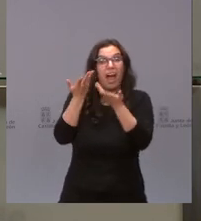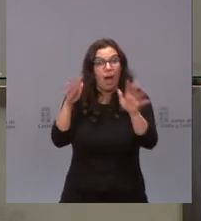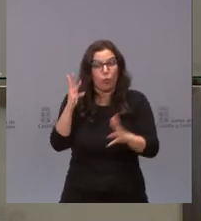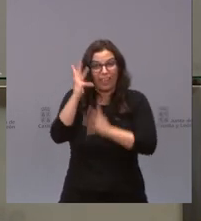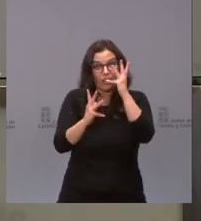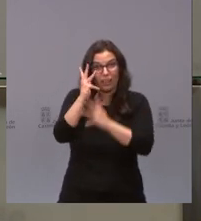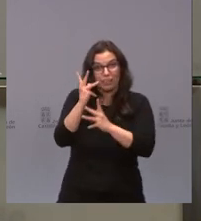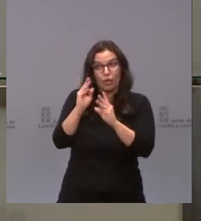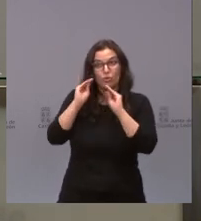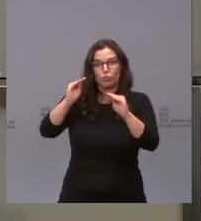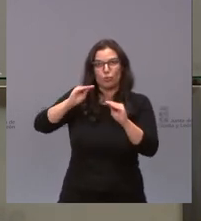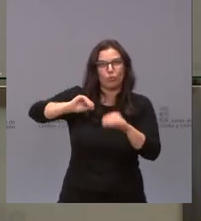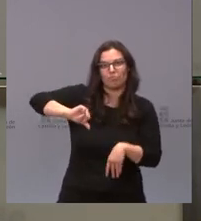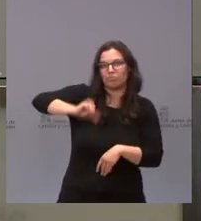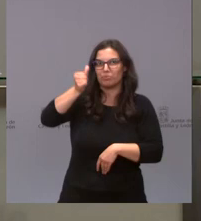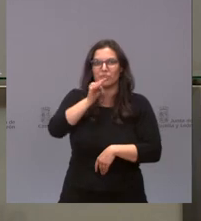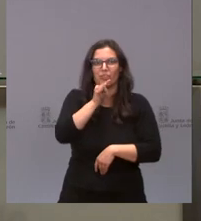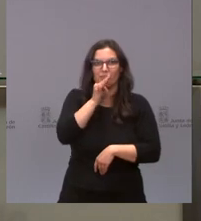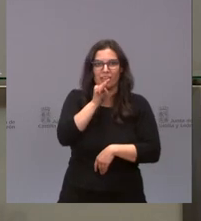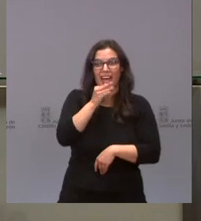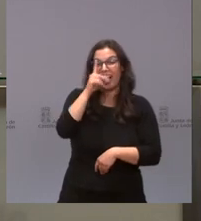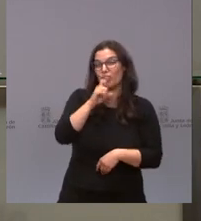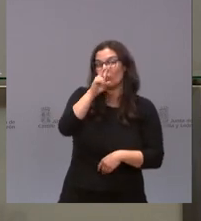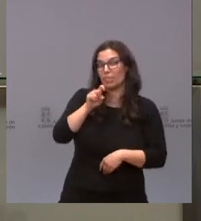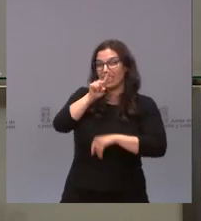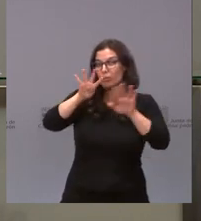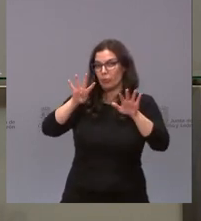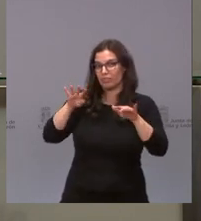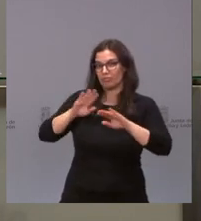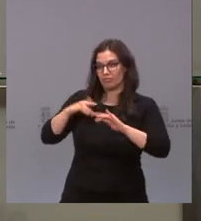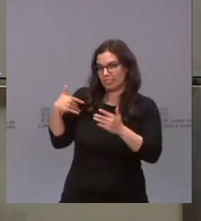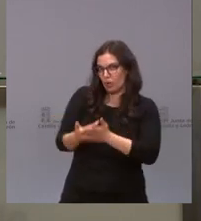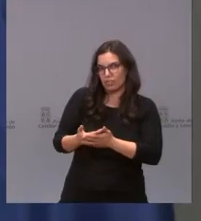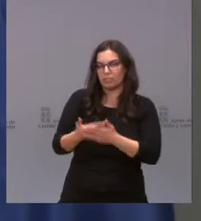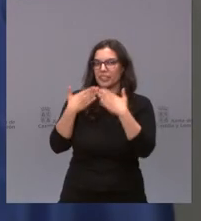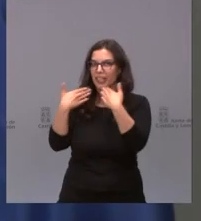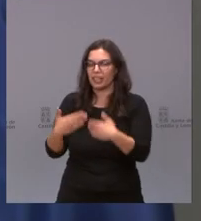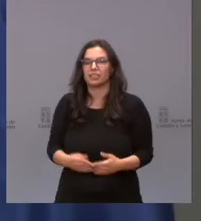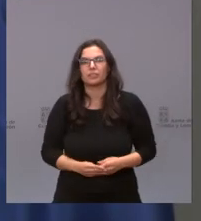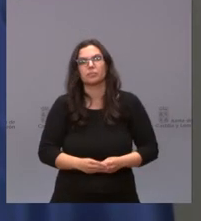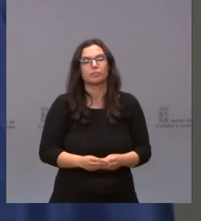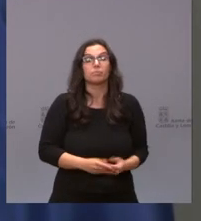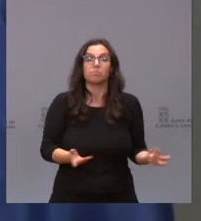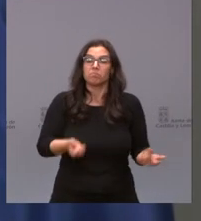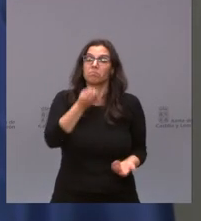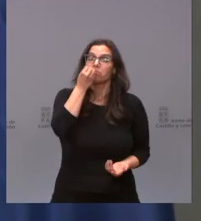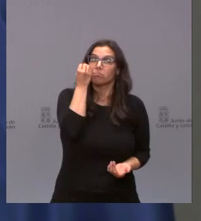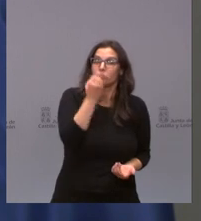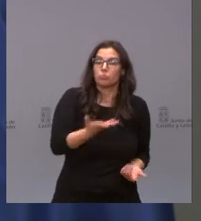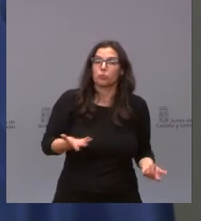no están aprobadas y estamos ya en 2021. Gracias. Sí, pues es una muy buena